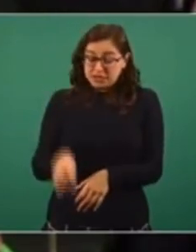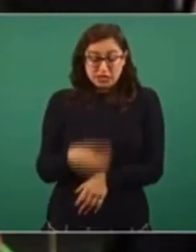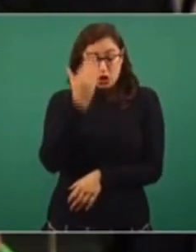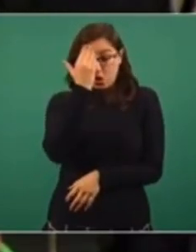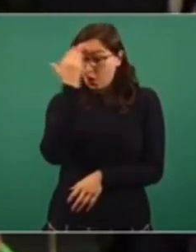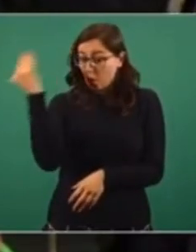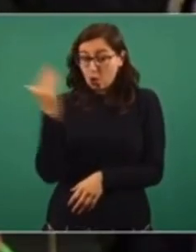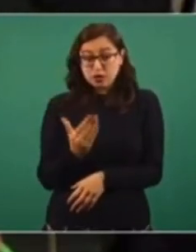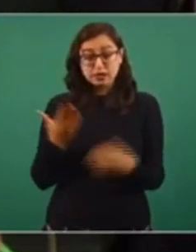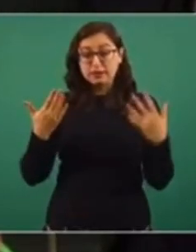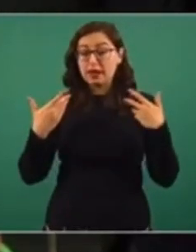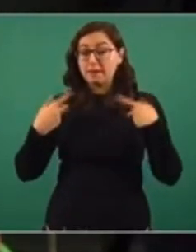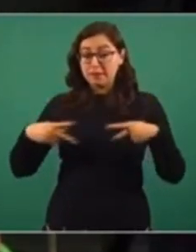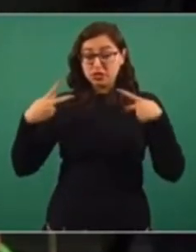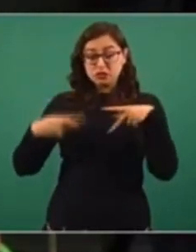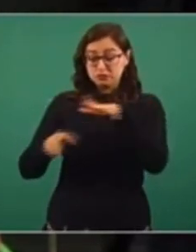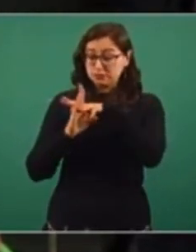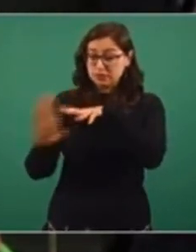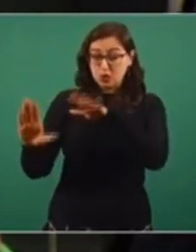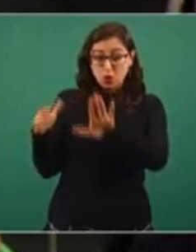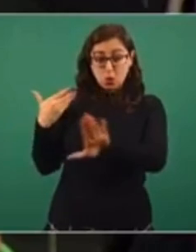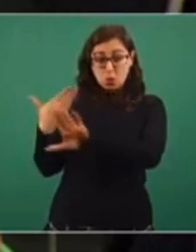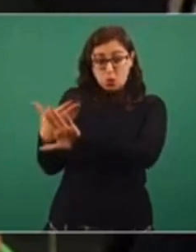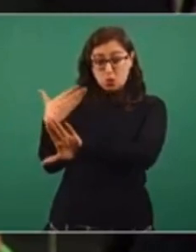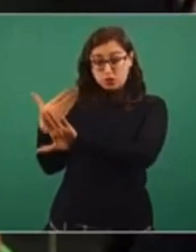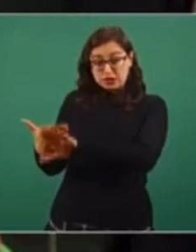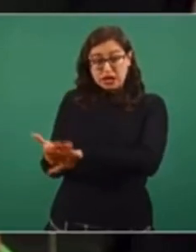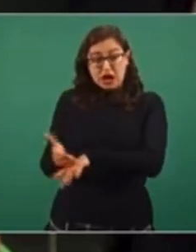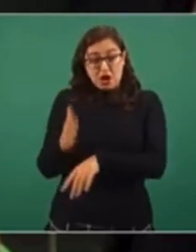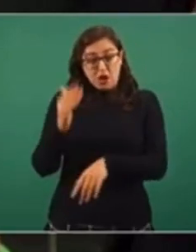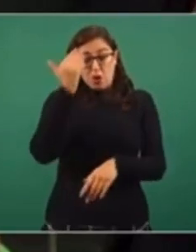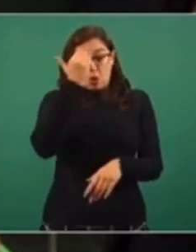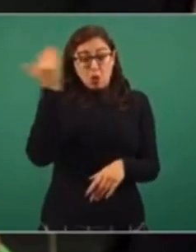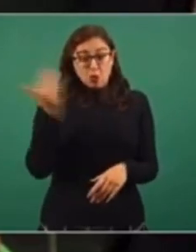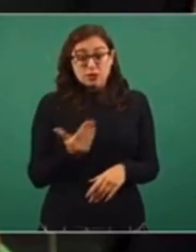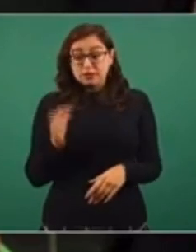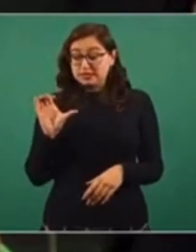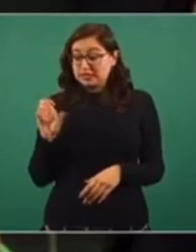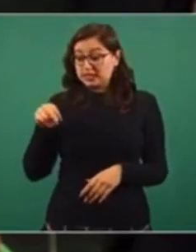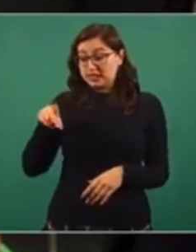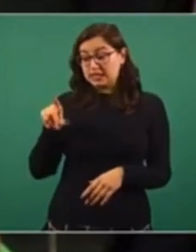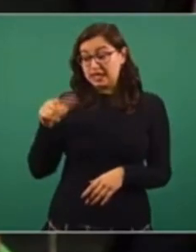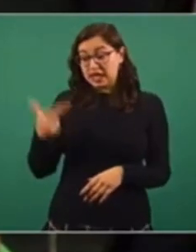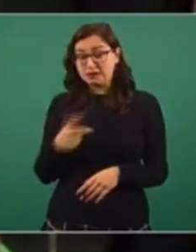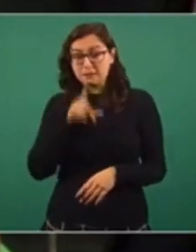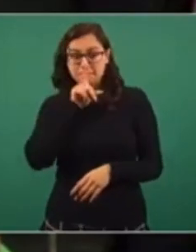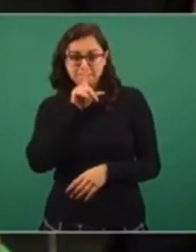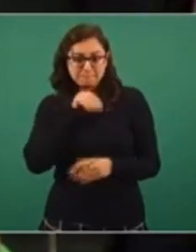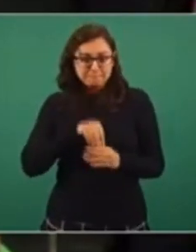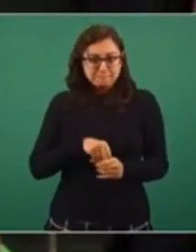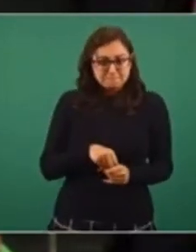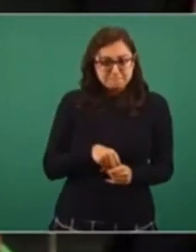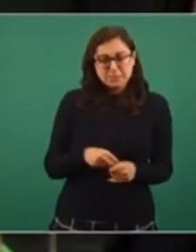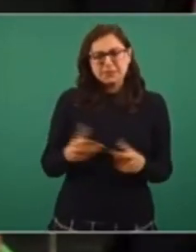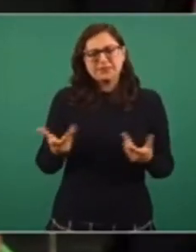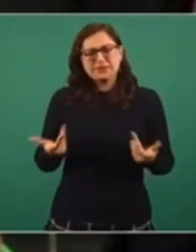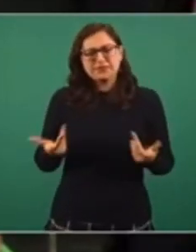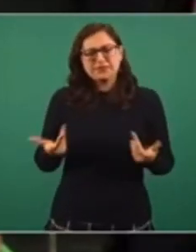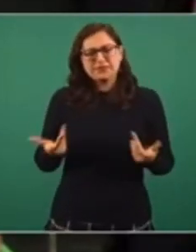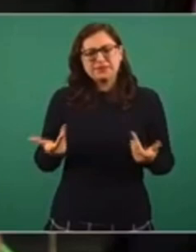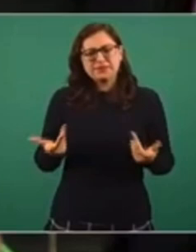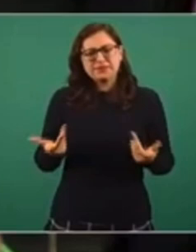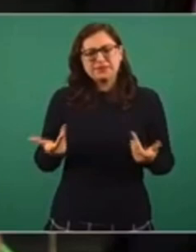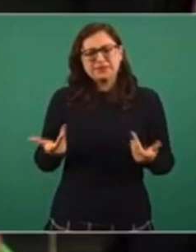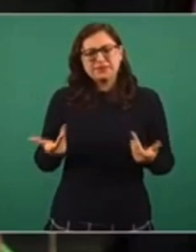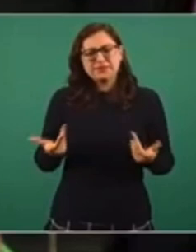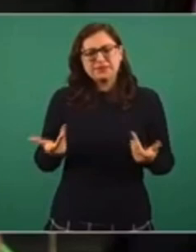sufrieron los migrantes eran pues terribles, la CNDH ocultó esta información. Estas denuncias ocurrieron